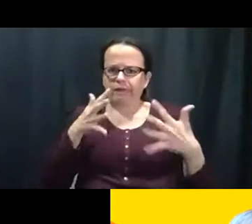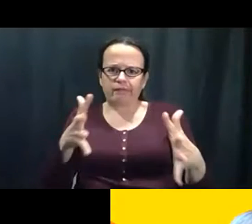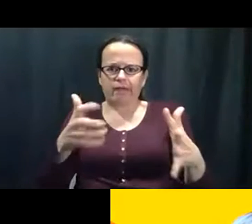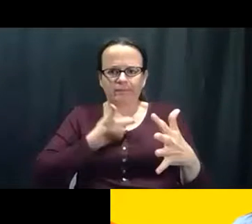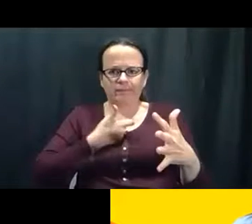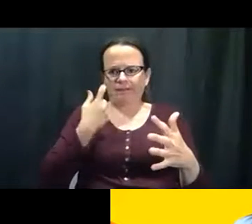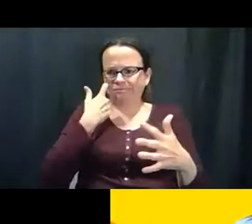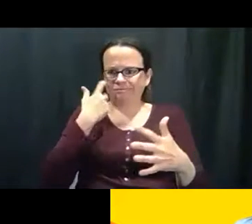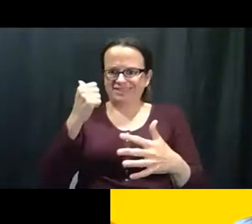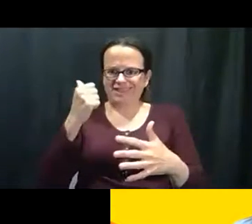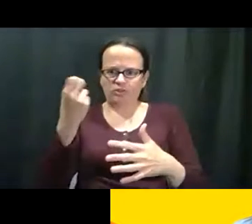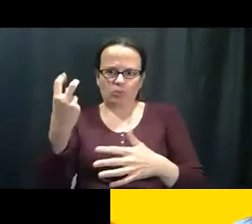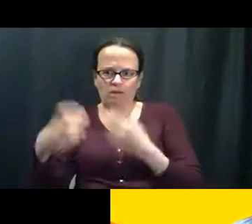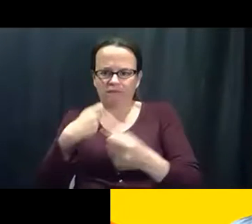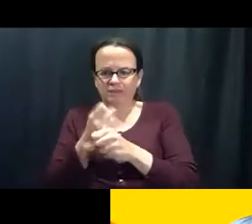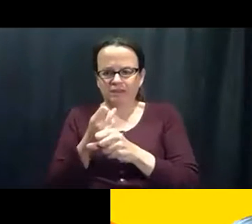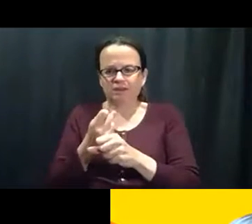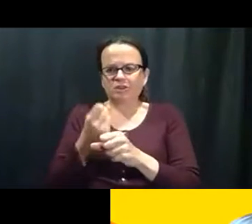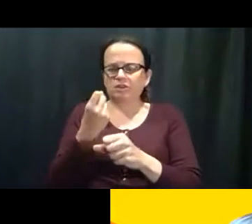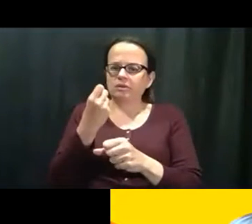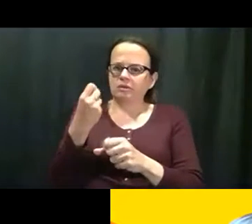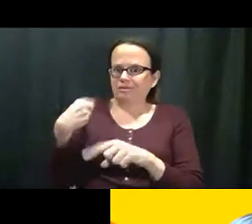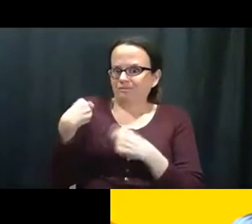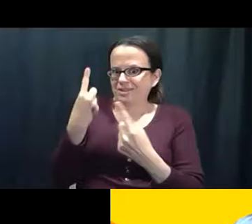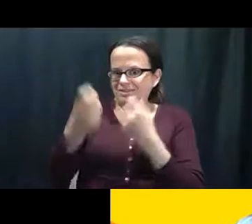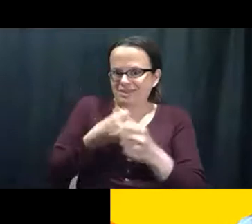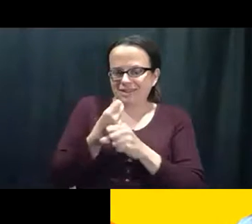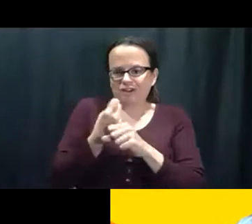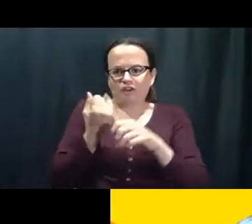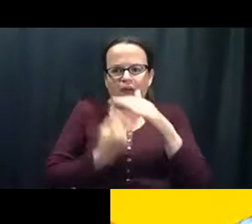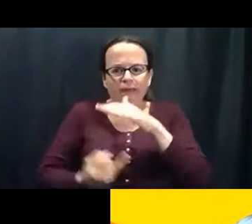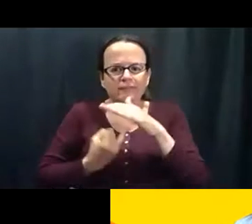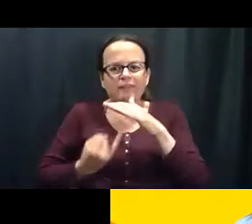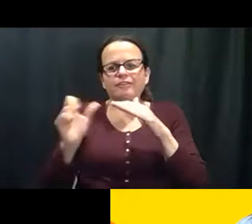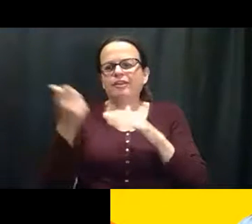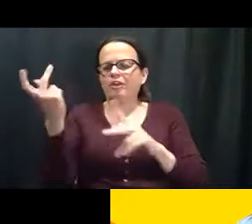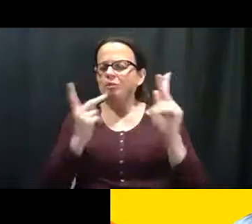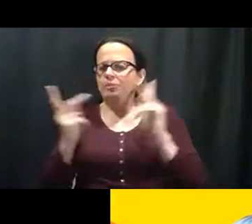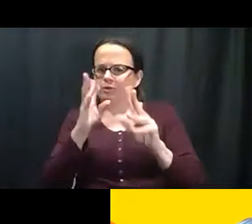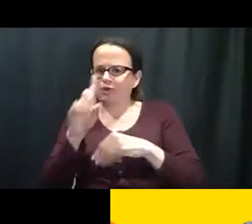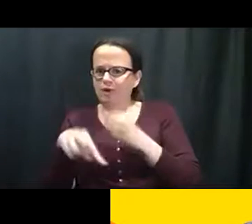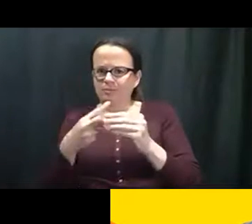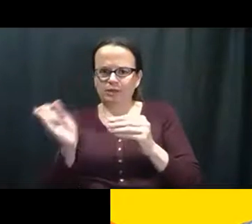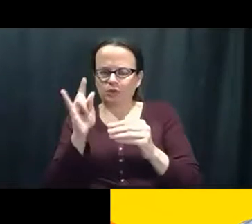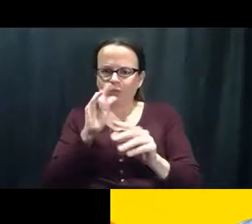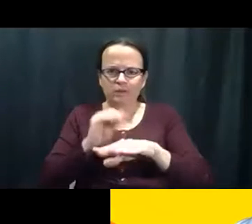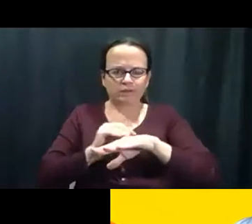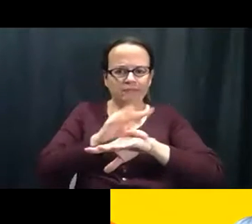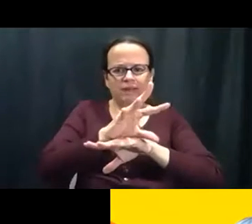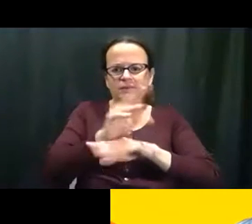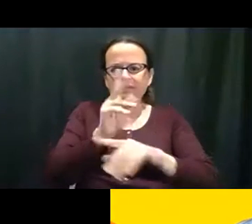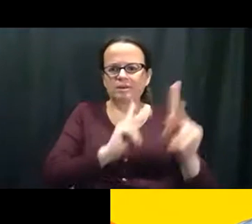24 años de mi vida, en el último año, eh, trabajando con la, el aislamiento, eh,